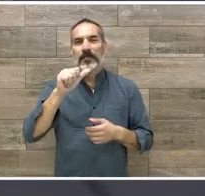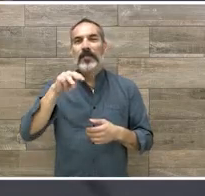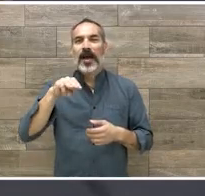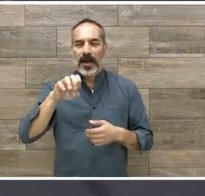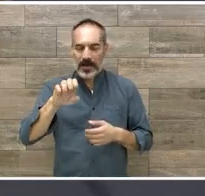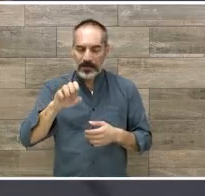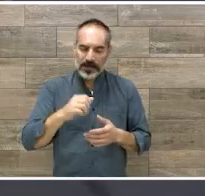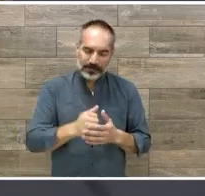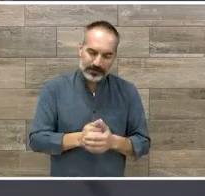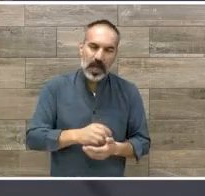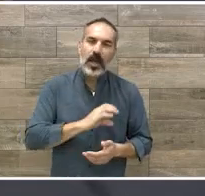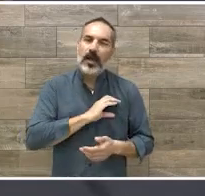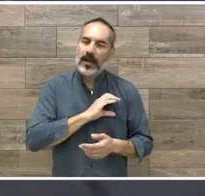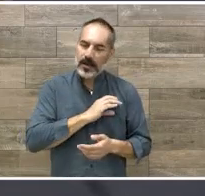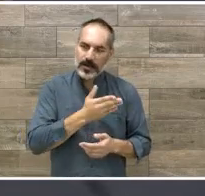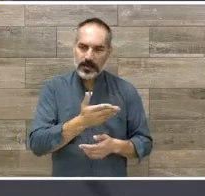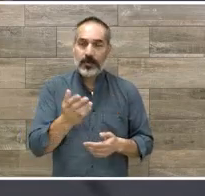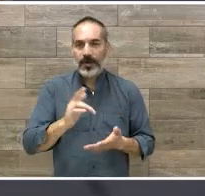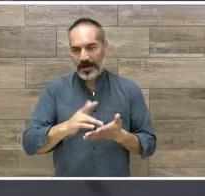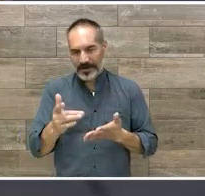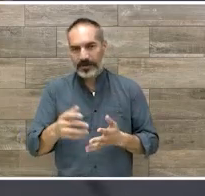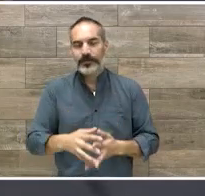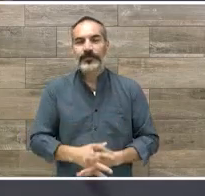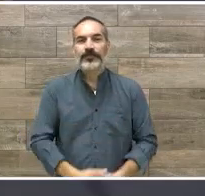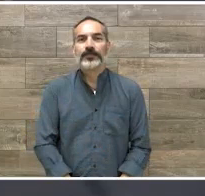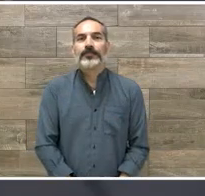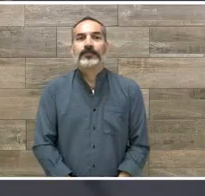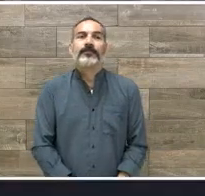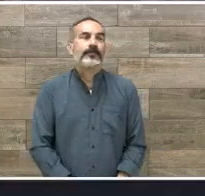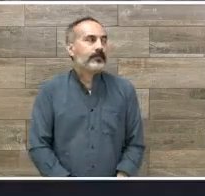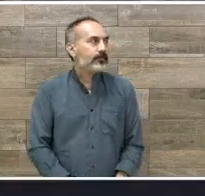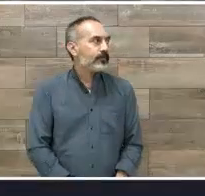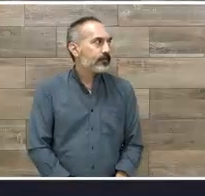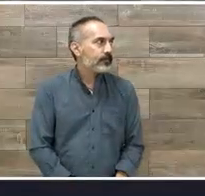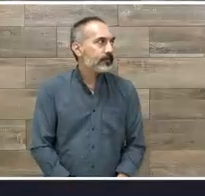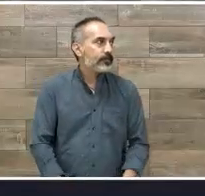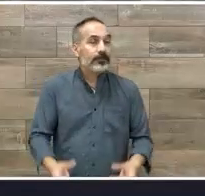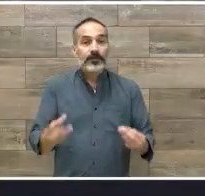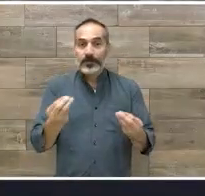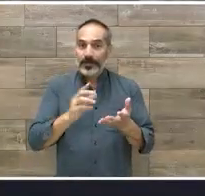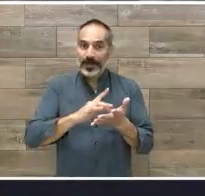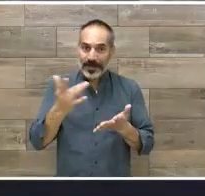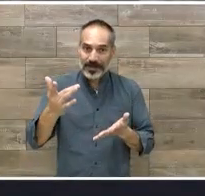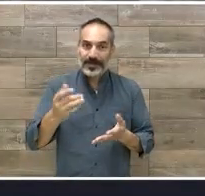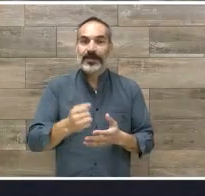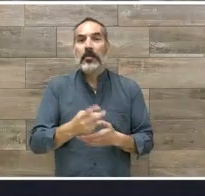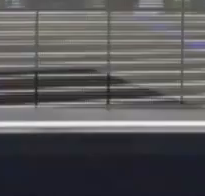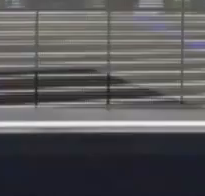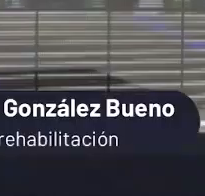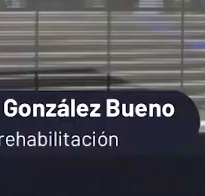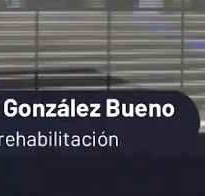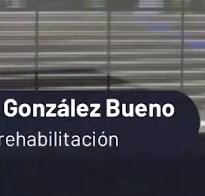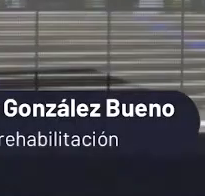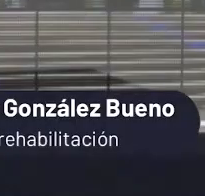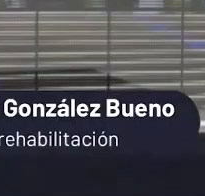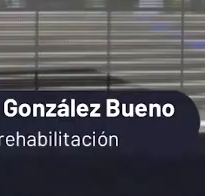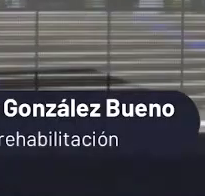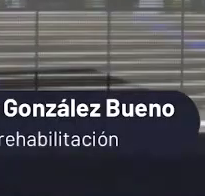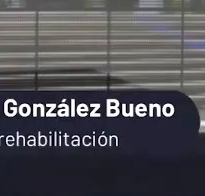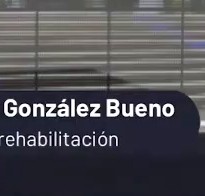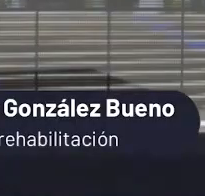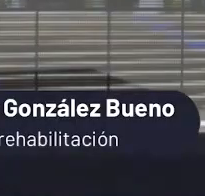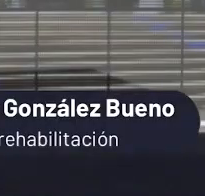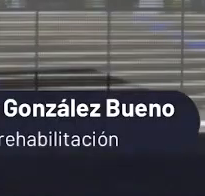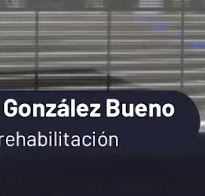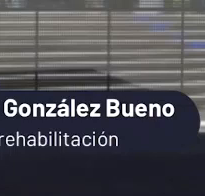gremio, por estar con nosotros. Sí, muchísimas gracias por la invitación. Y pues como bien